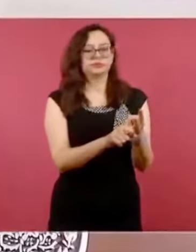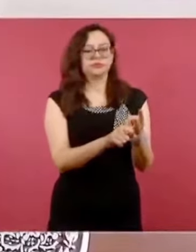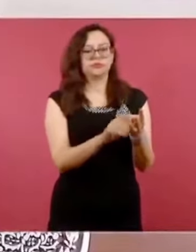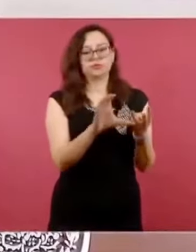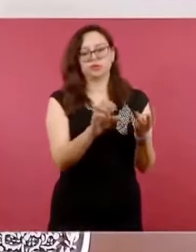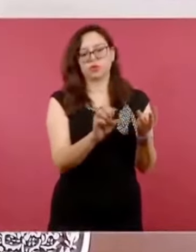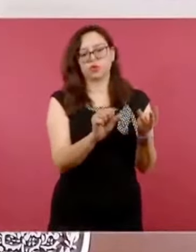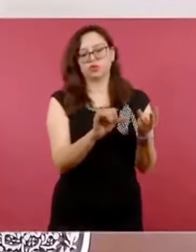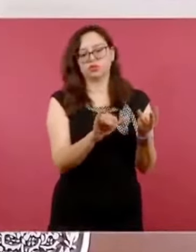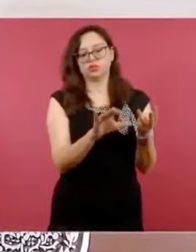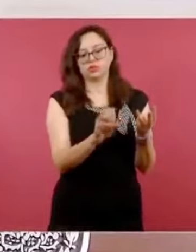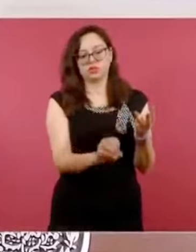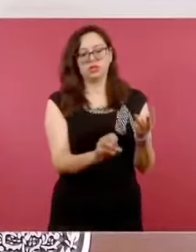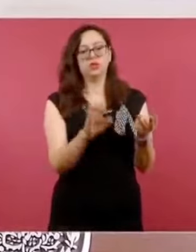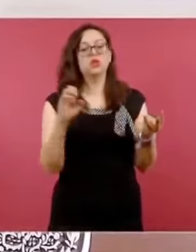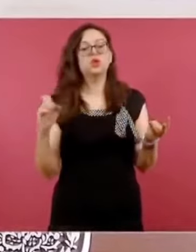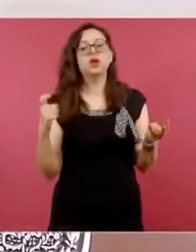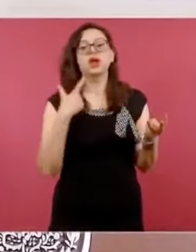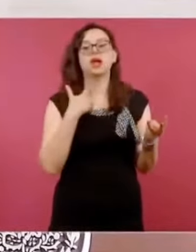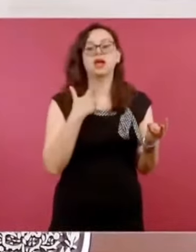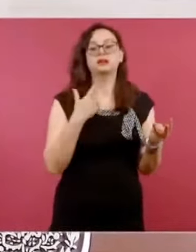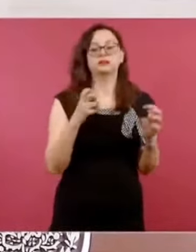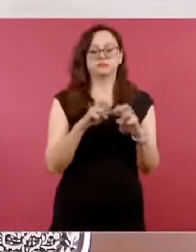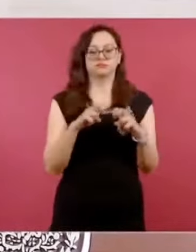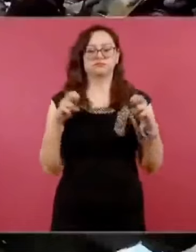Cocío, el exministro.